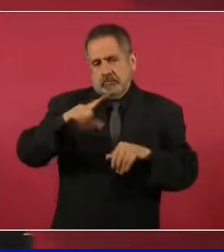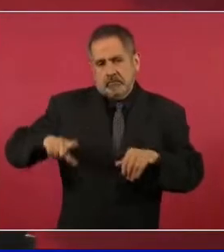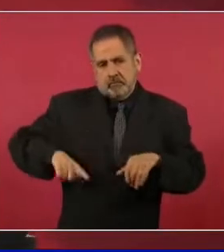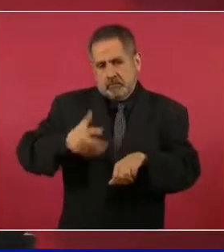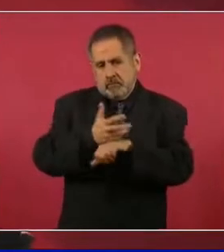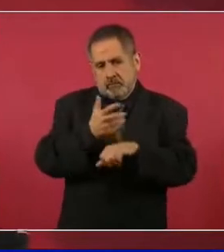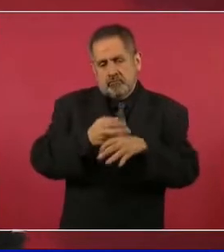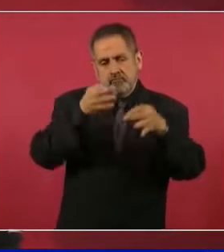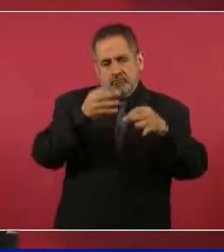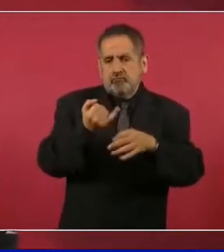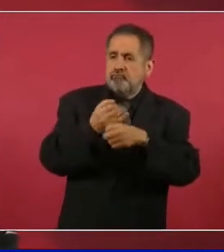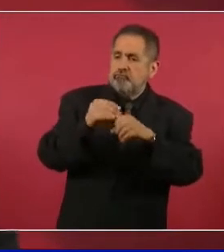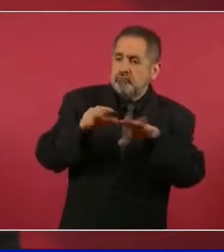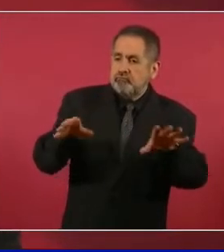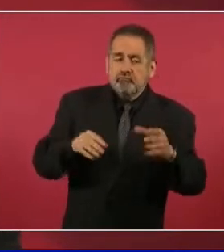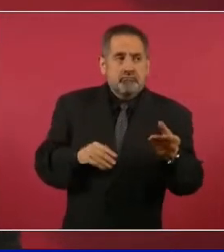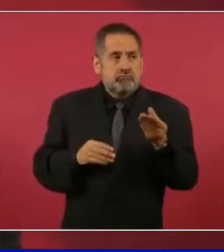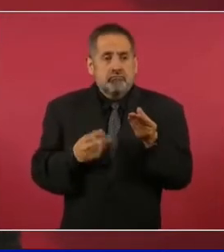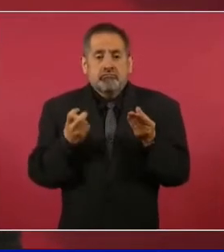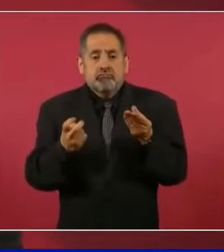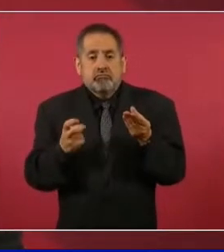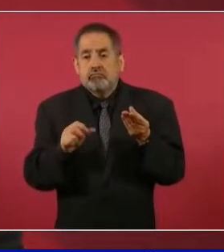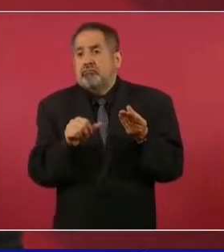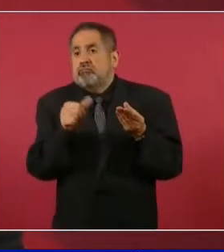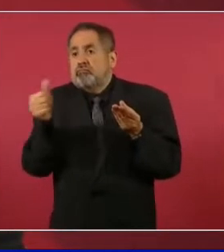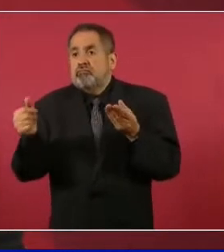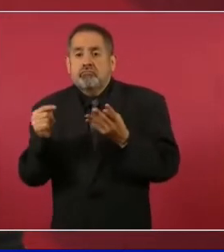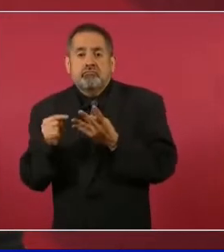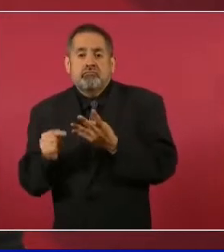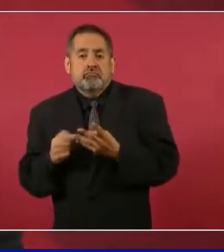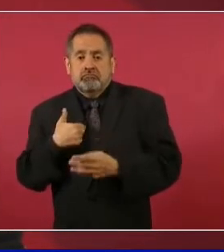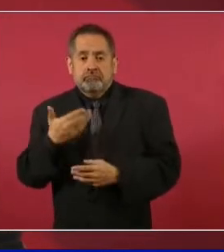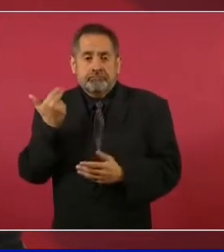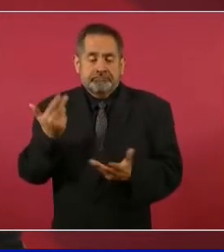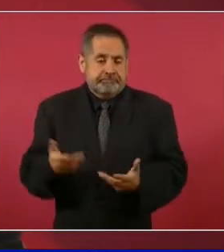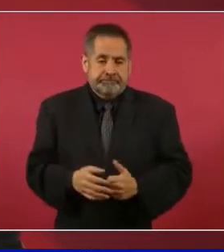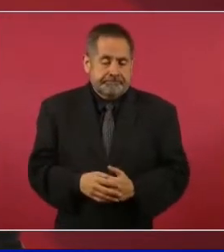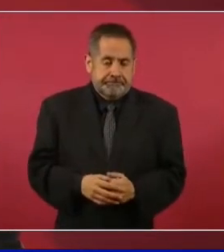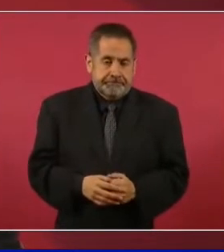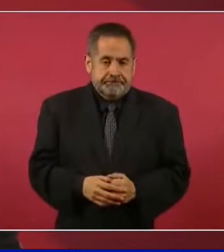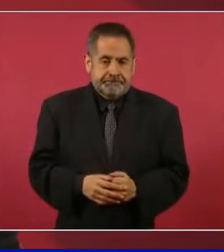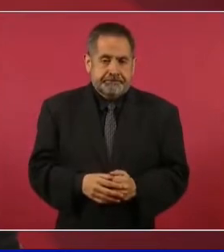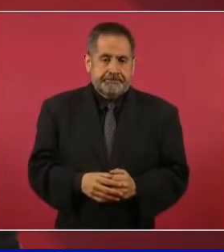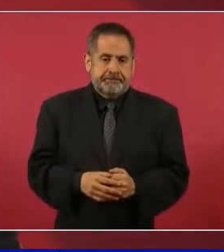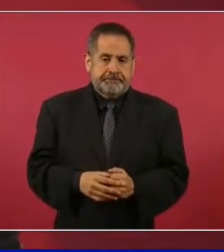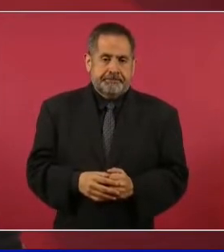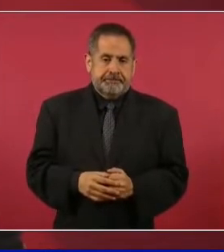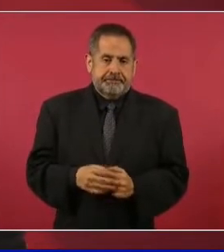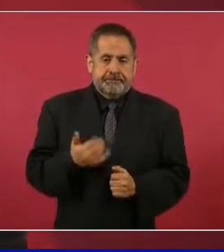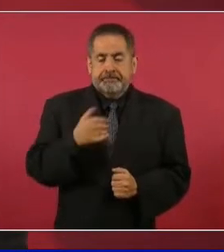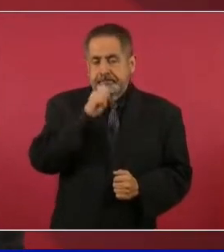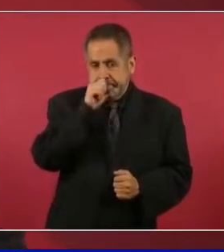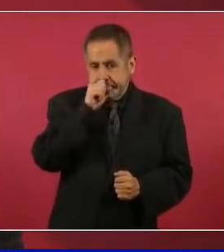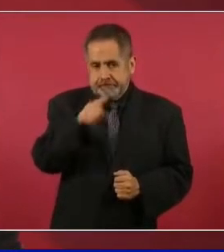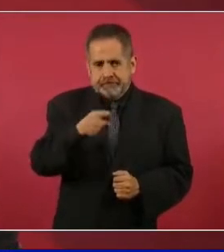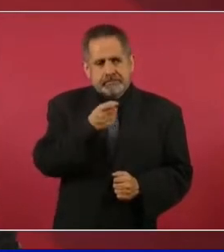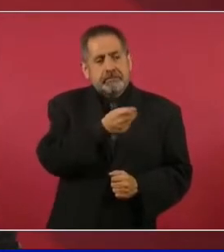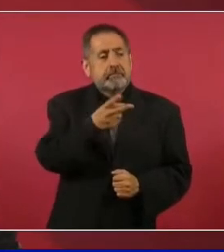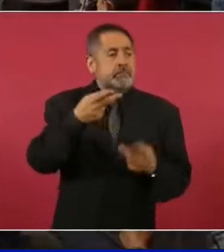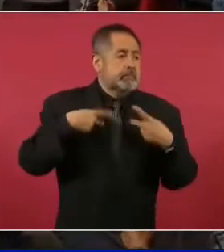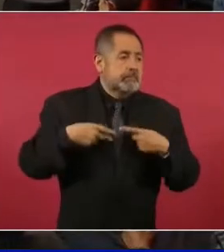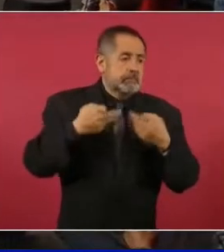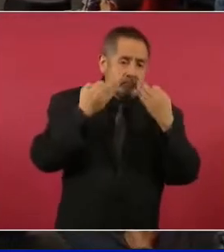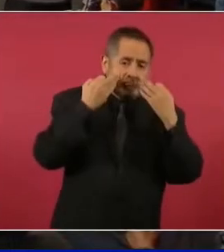del juicio y testimonios.